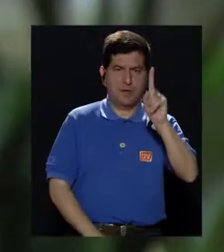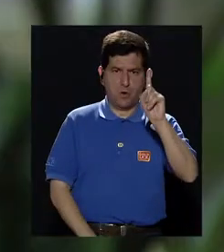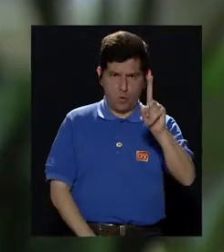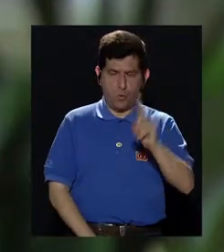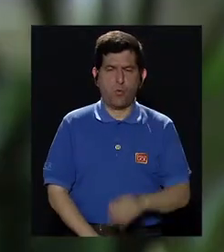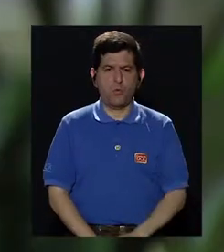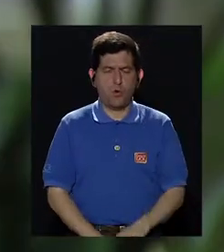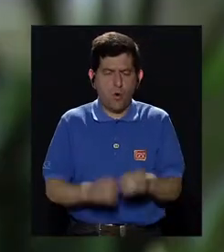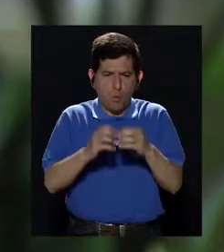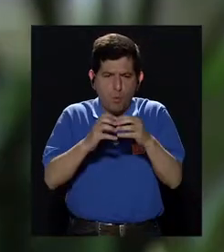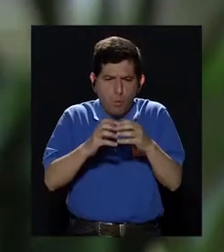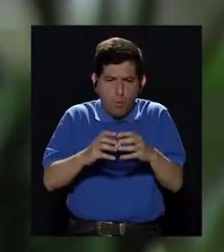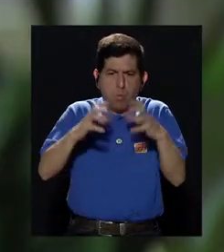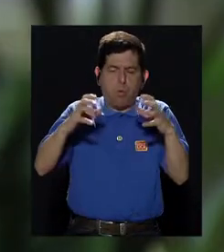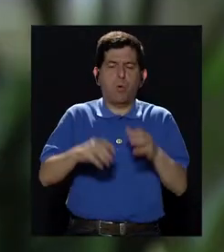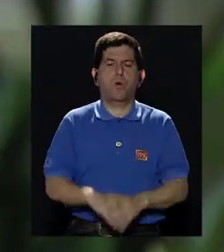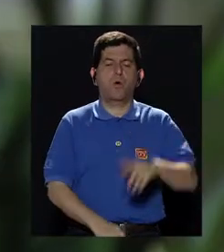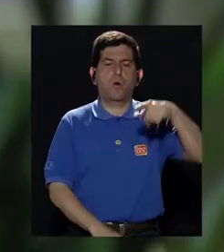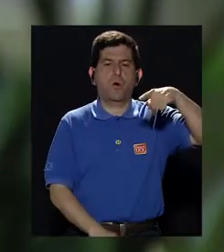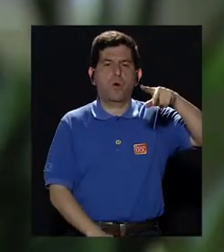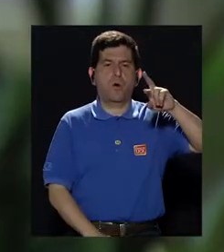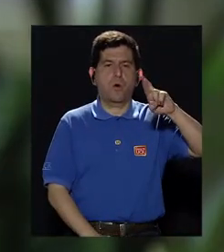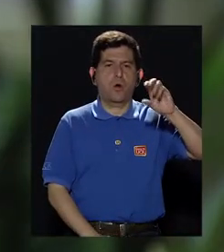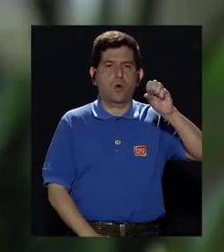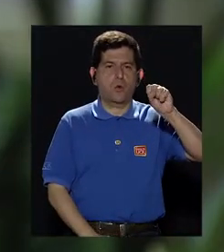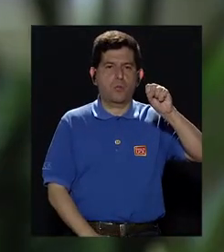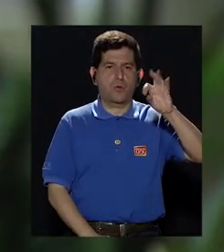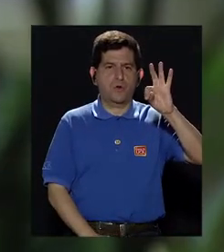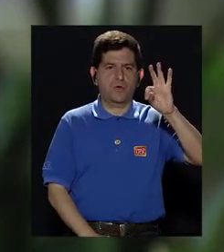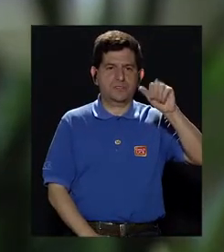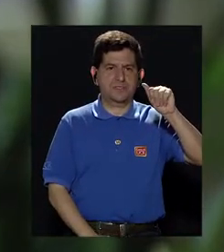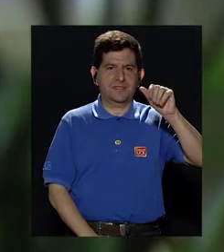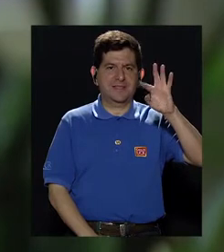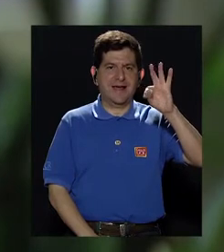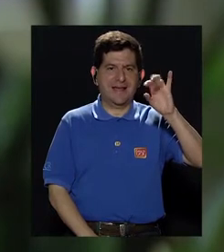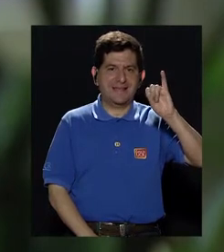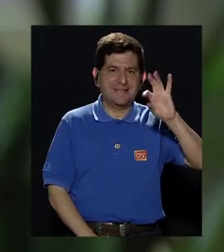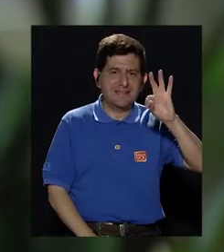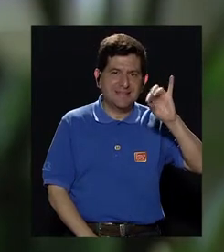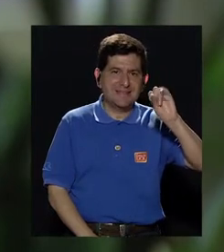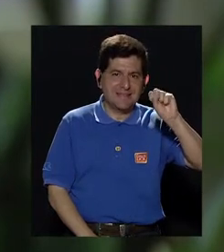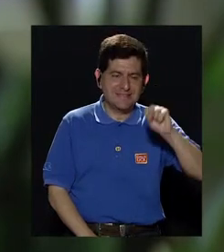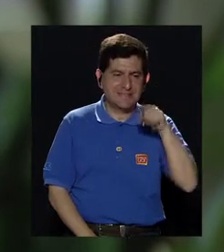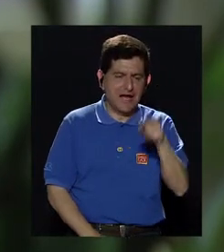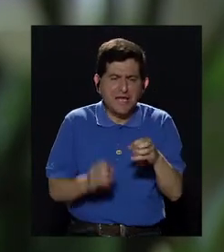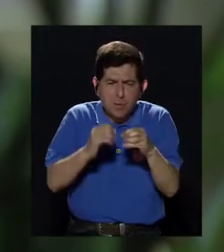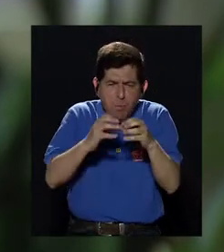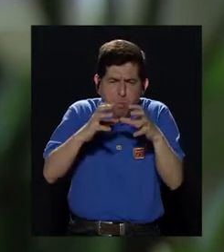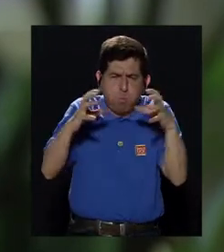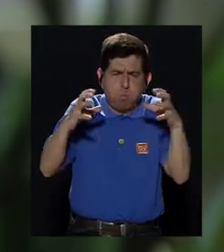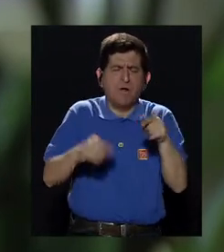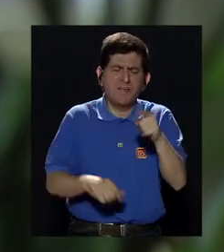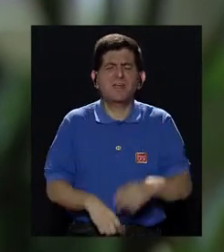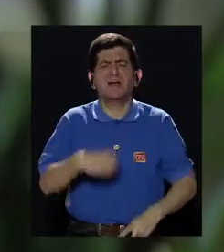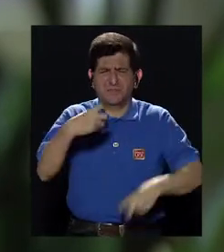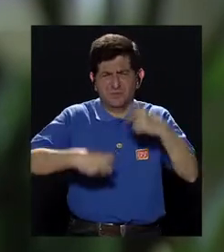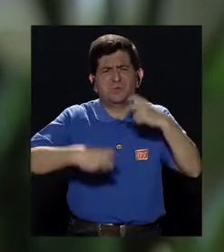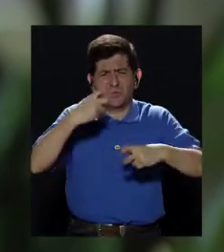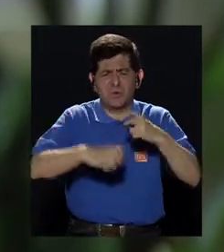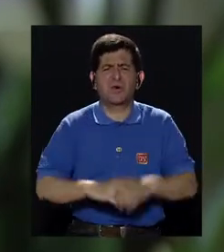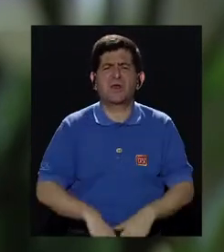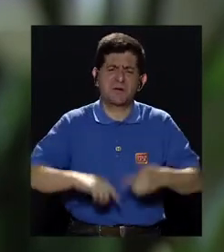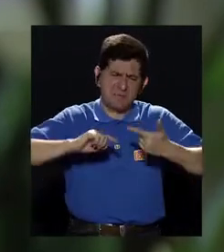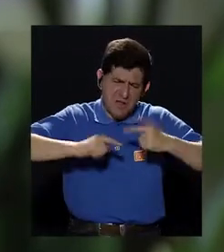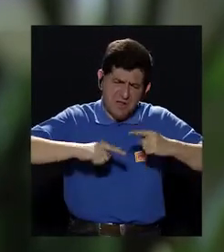Uno es la inflamación, que es la prostatitis. La prostatitis es precisamente que se inflama la próstata y eso produce muchas molestias.